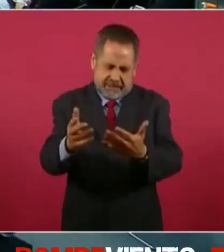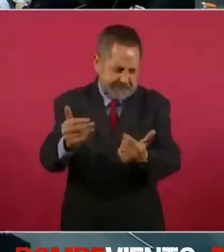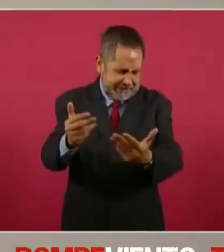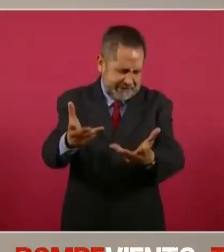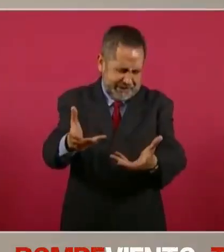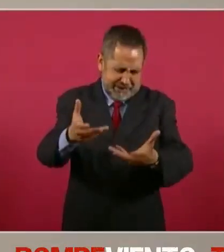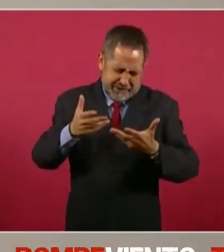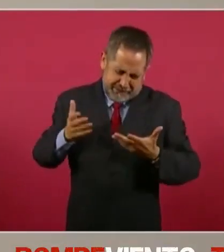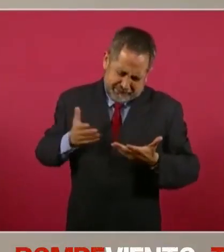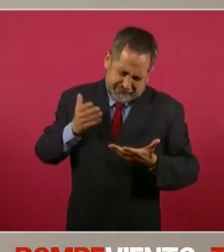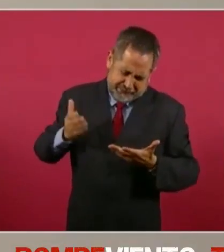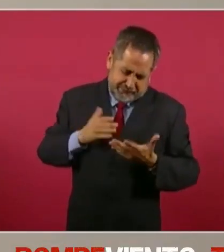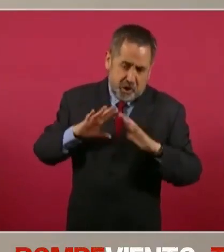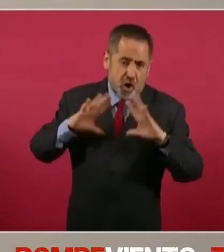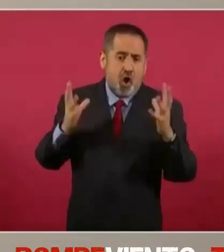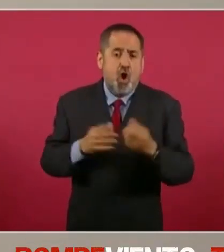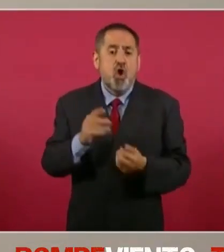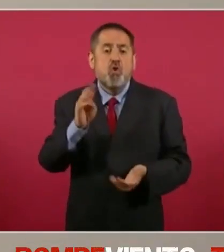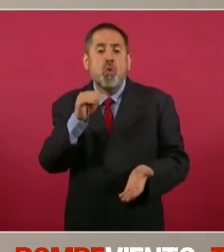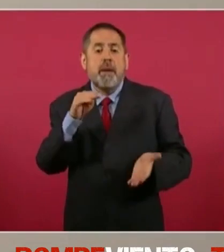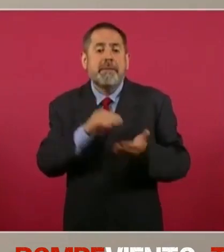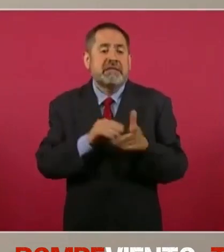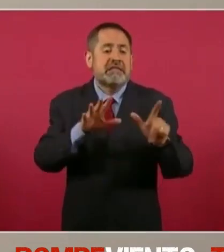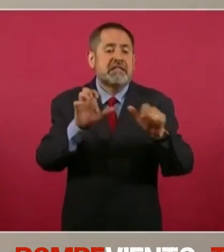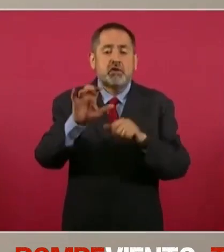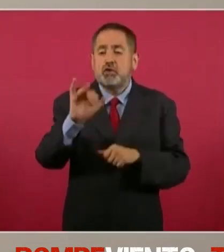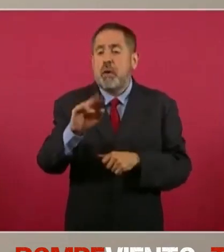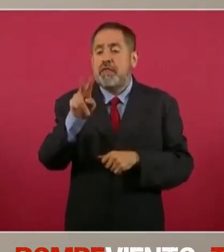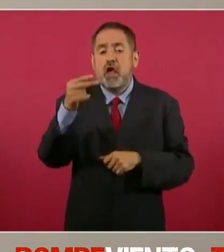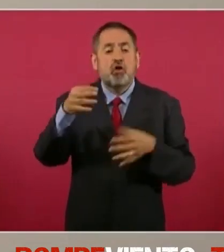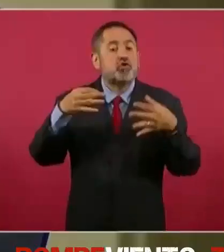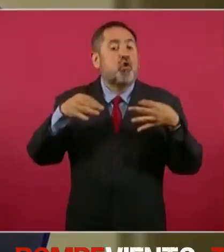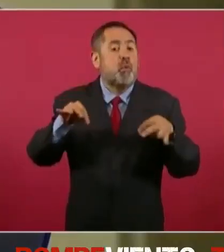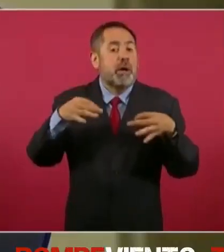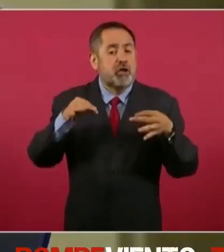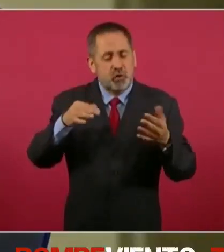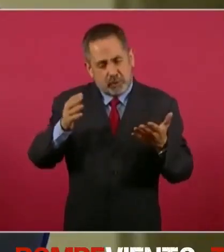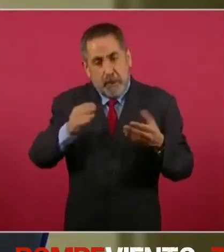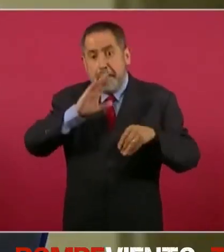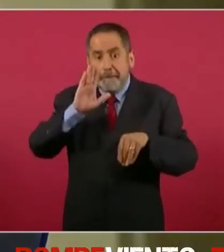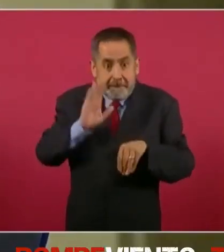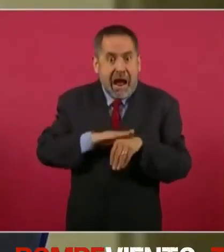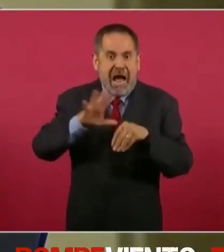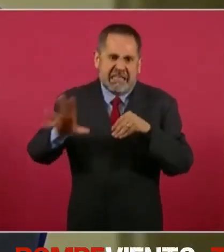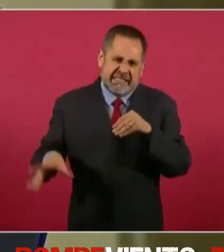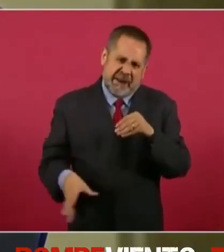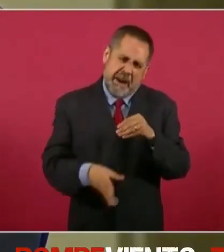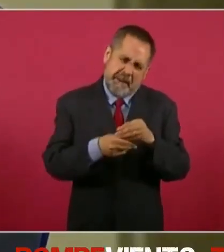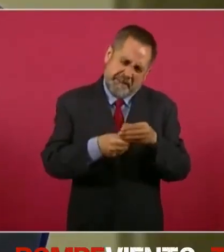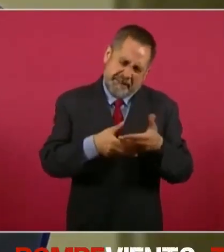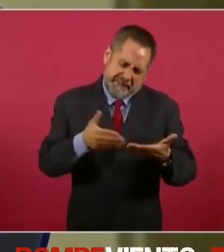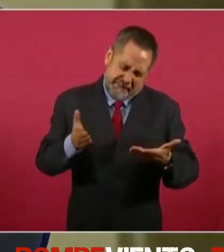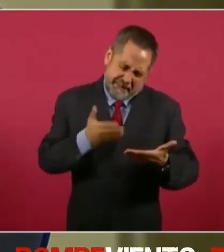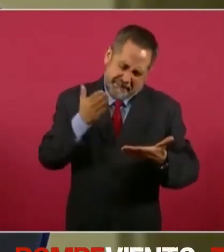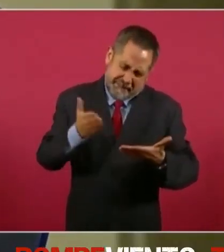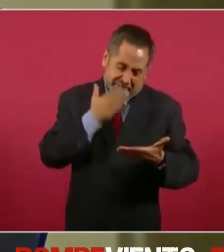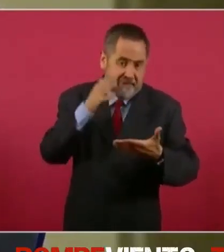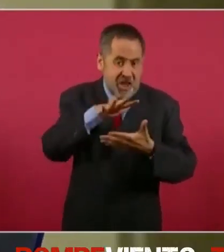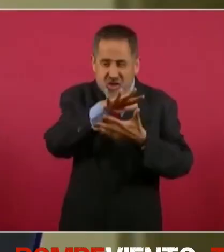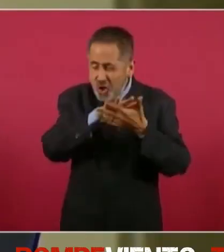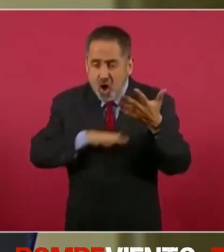obtenido 9 mil 752 documentos adicionales, todos los cuales